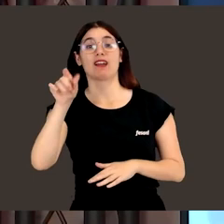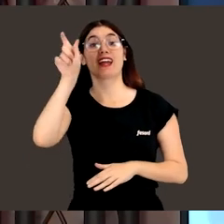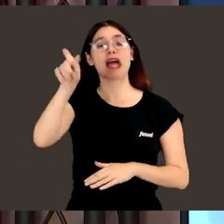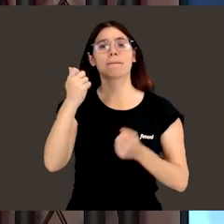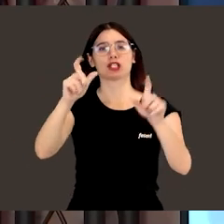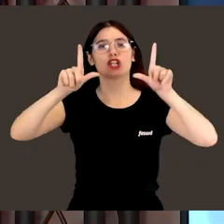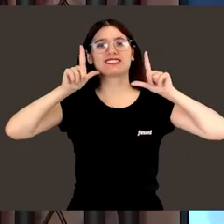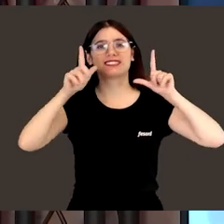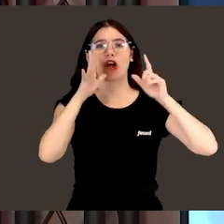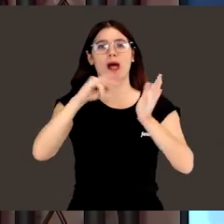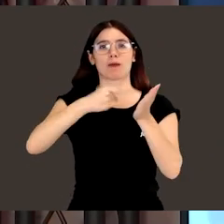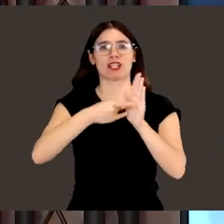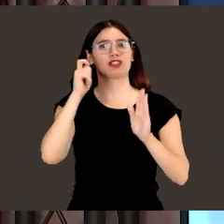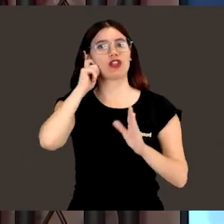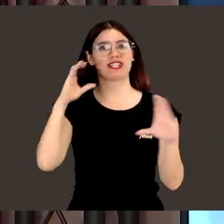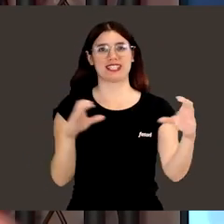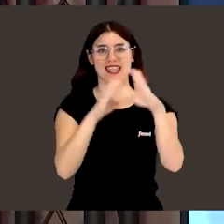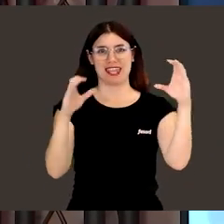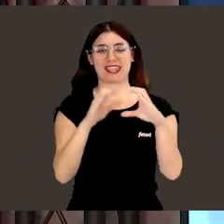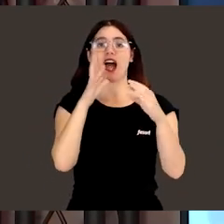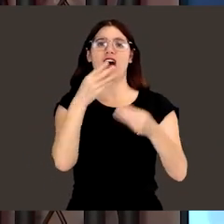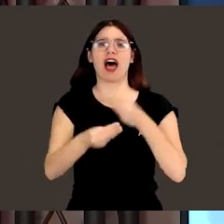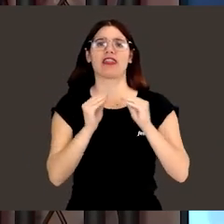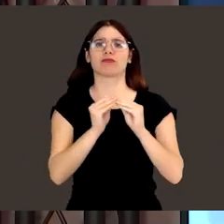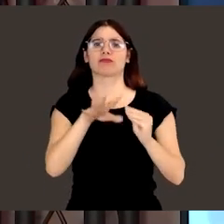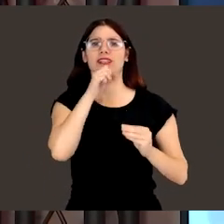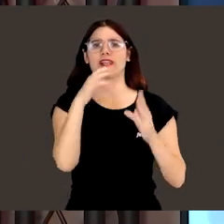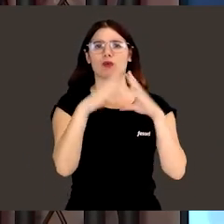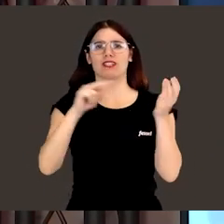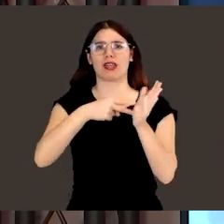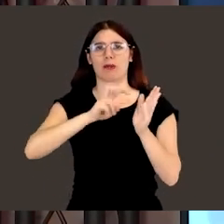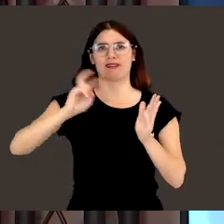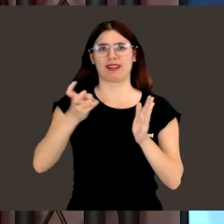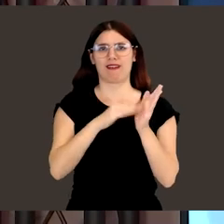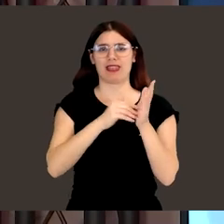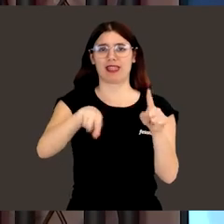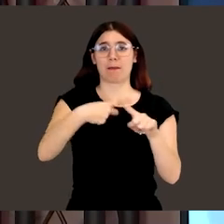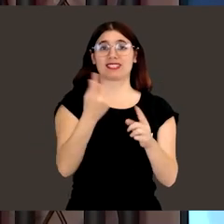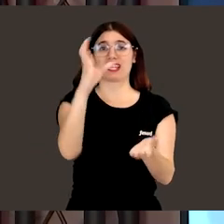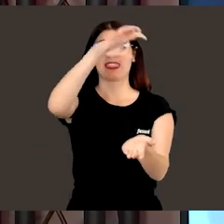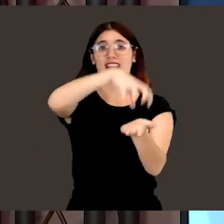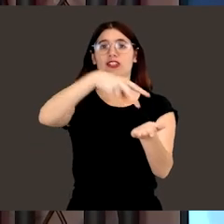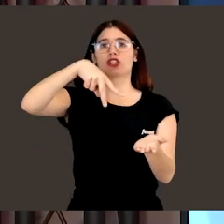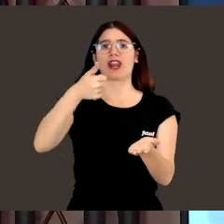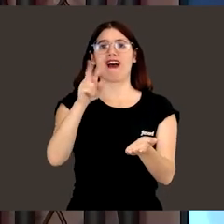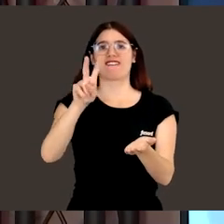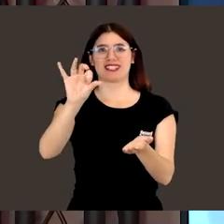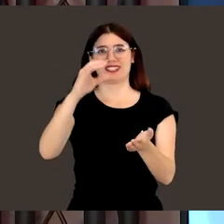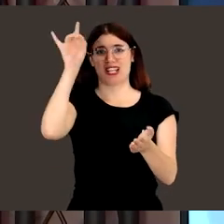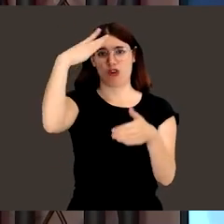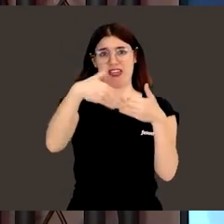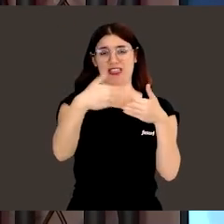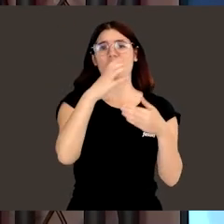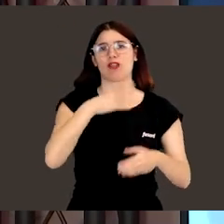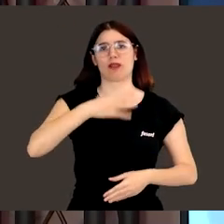de las nuevas protagonistas del proyecto Dones de Ciencia que lleva a cabo la Universidad Politécnica de Valencia y el Centro de Innovación Las